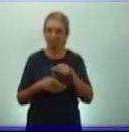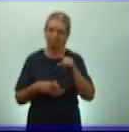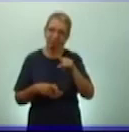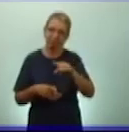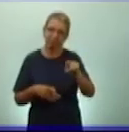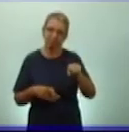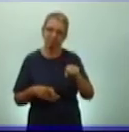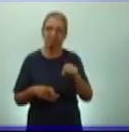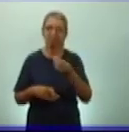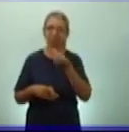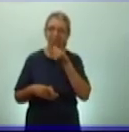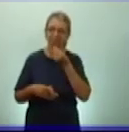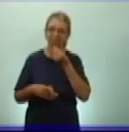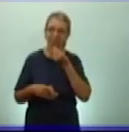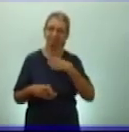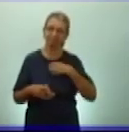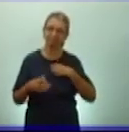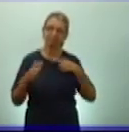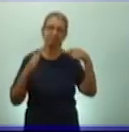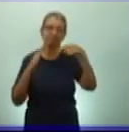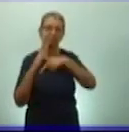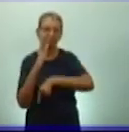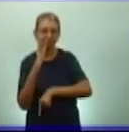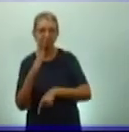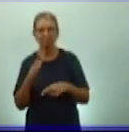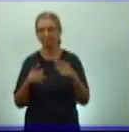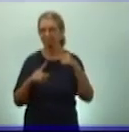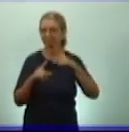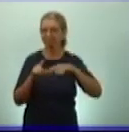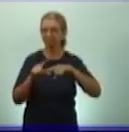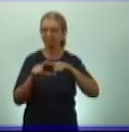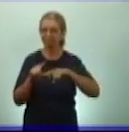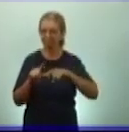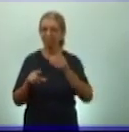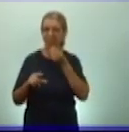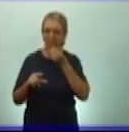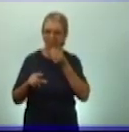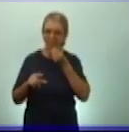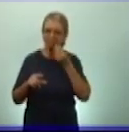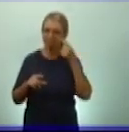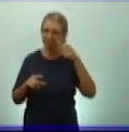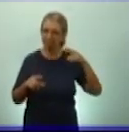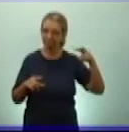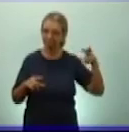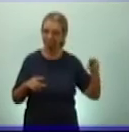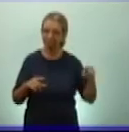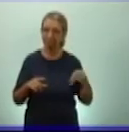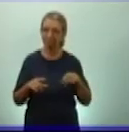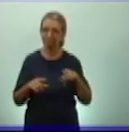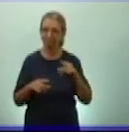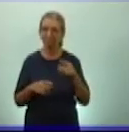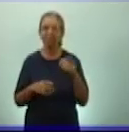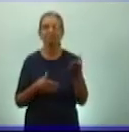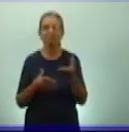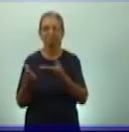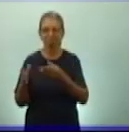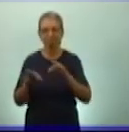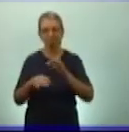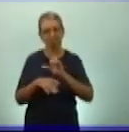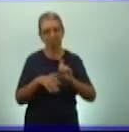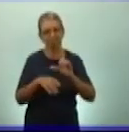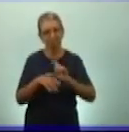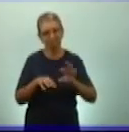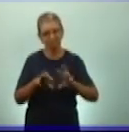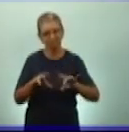para que usted también tenga espacio de profundización en los contenidos. Pues las puede buscar y las puede descargar en cada una de las páginas digitales que están